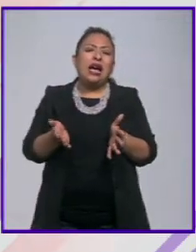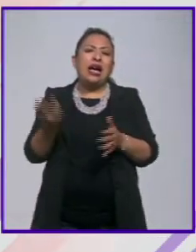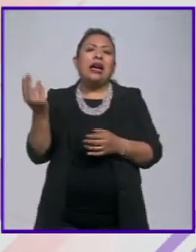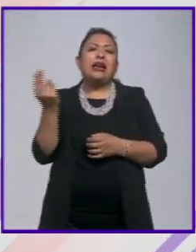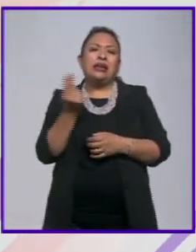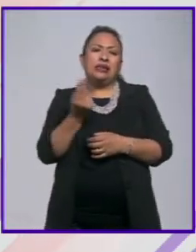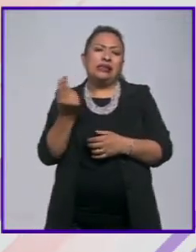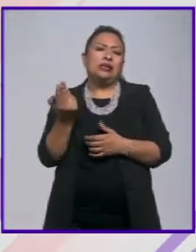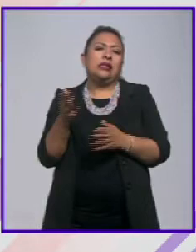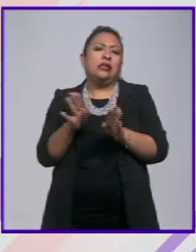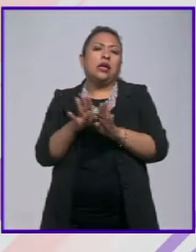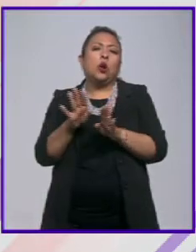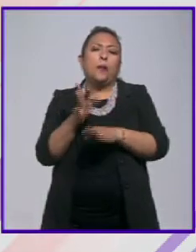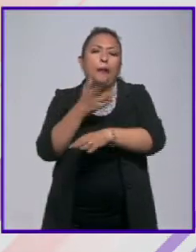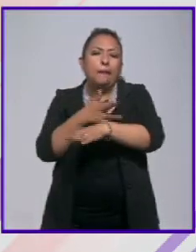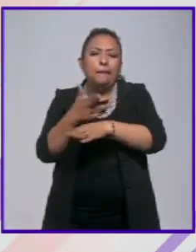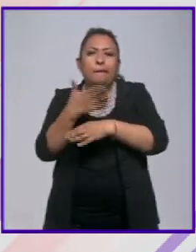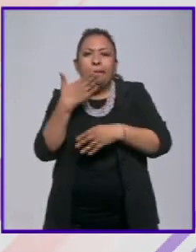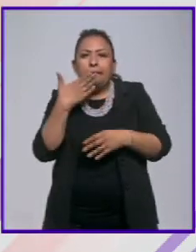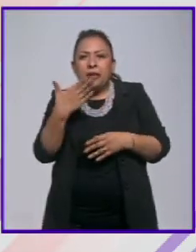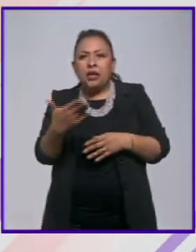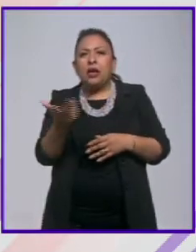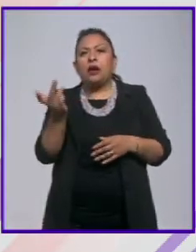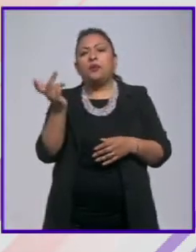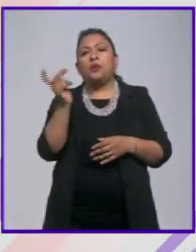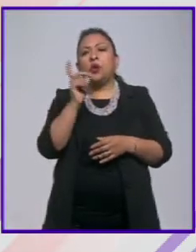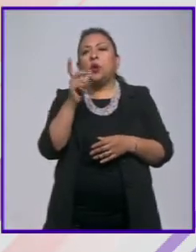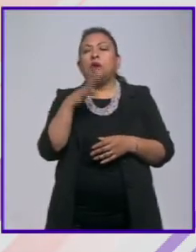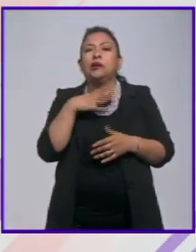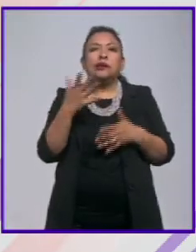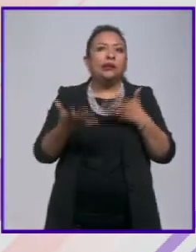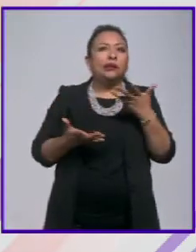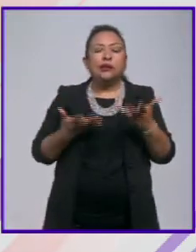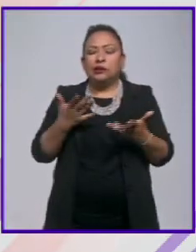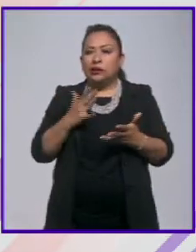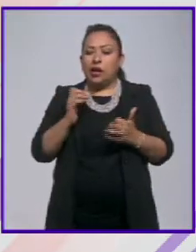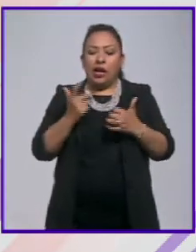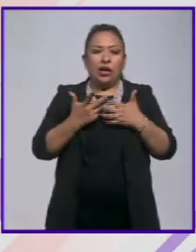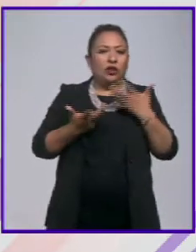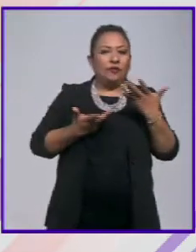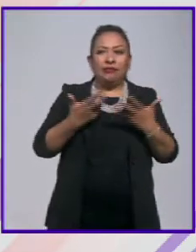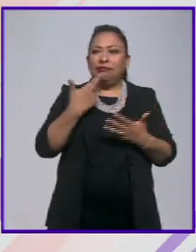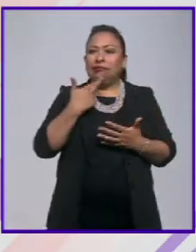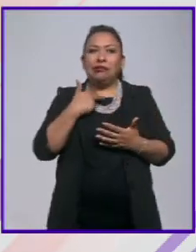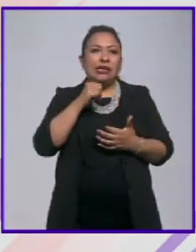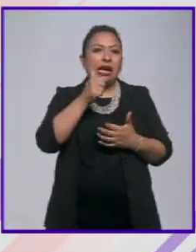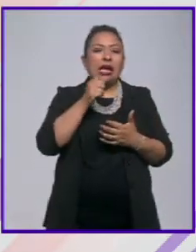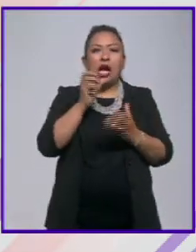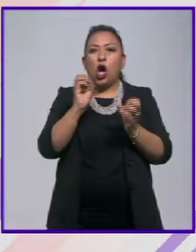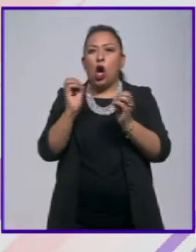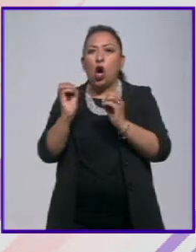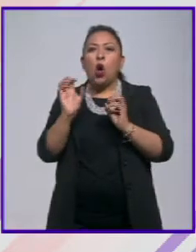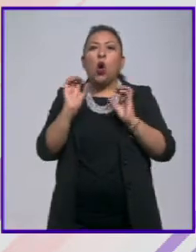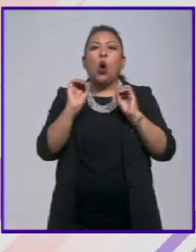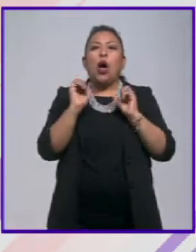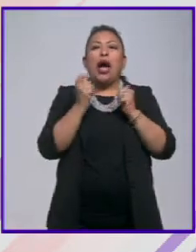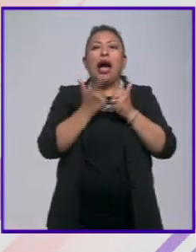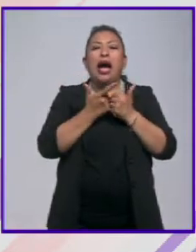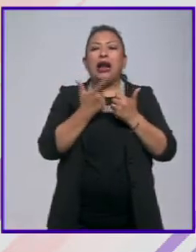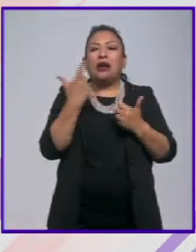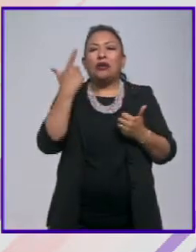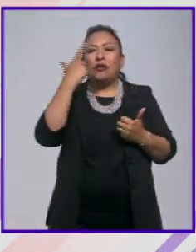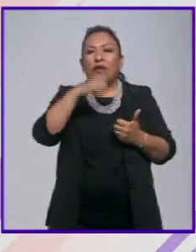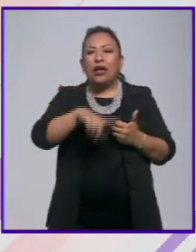digamos resolver cuando hay una inquietud que nadie le puede contestar cuando ocurre algo azaroso que